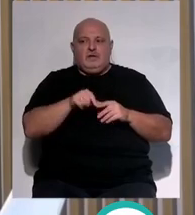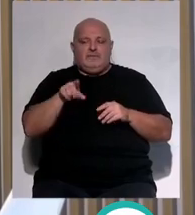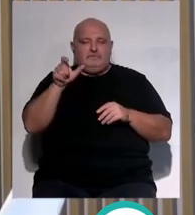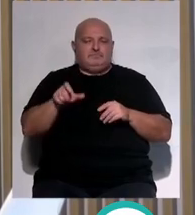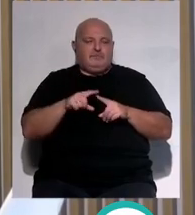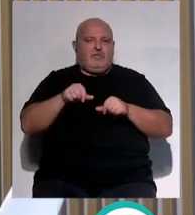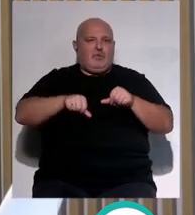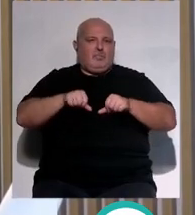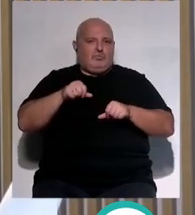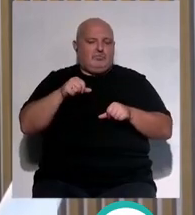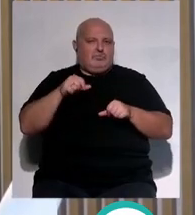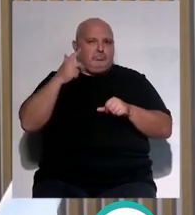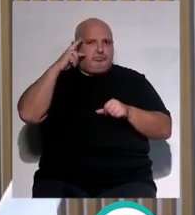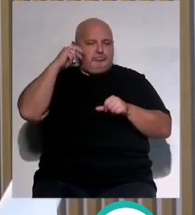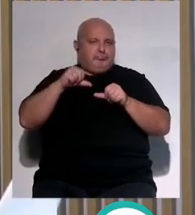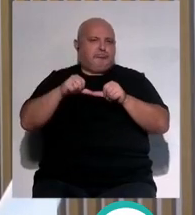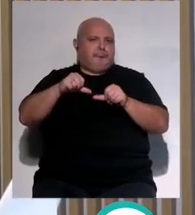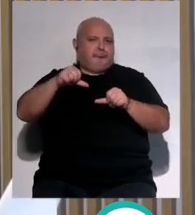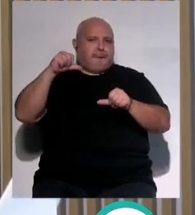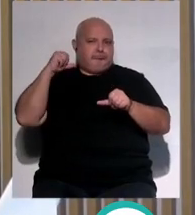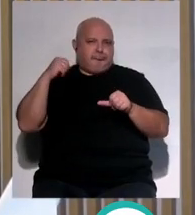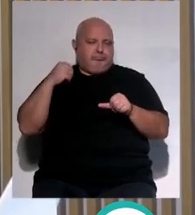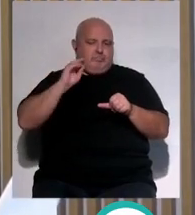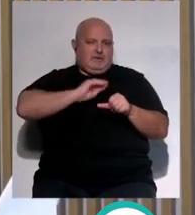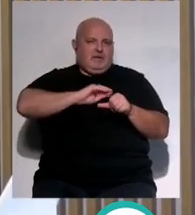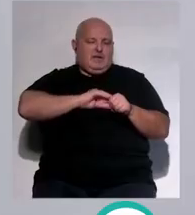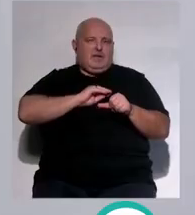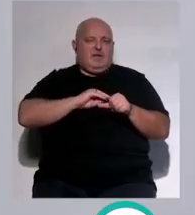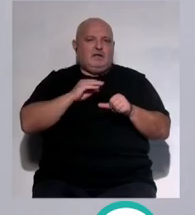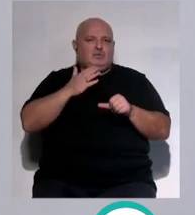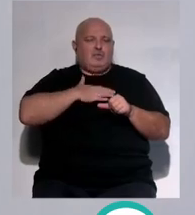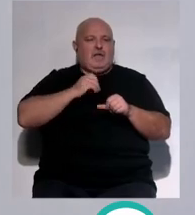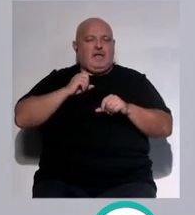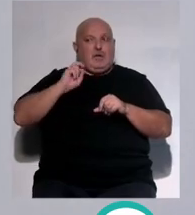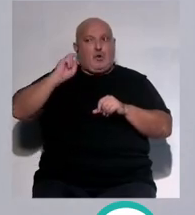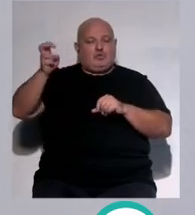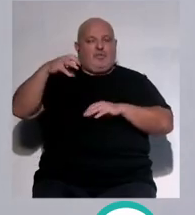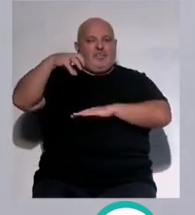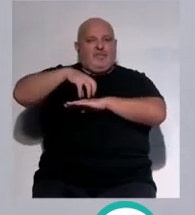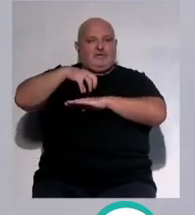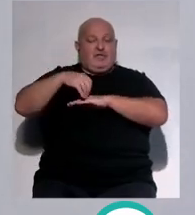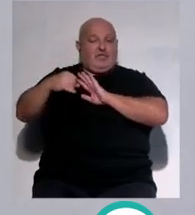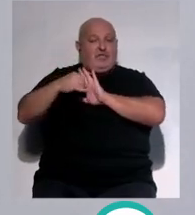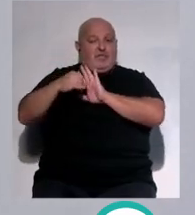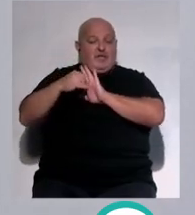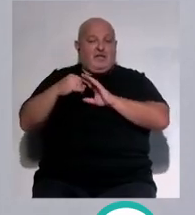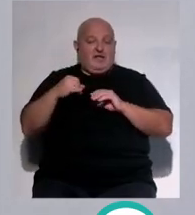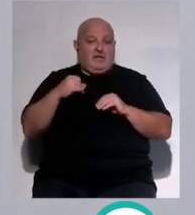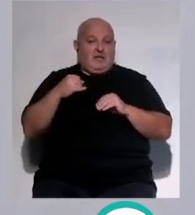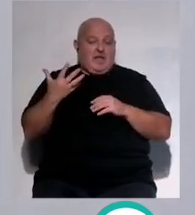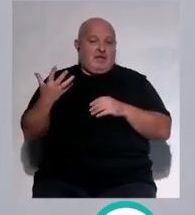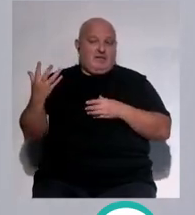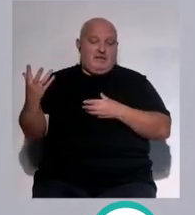un cirujano con una experiencia muy dilatada que contaba con su propio centro muy cercano al centro que